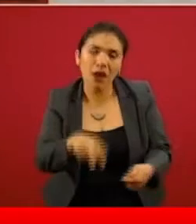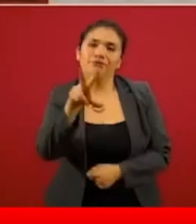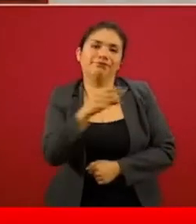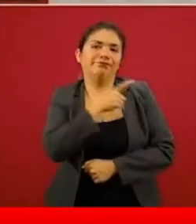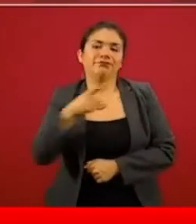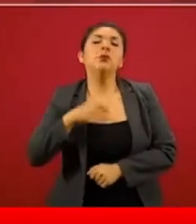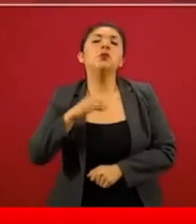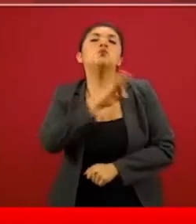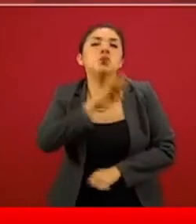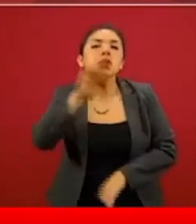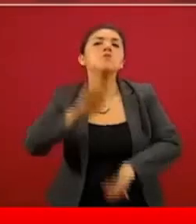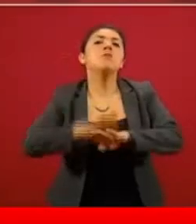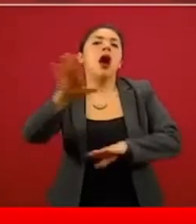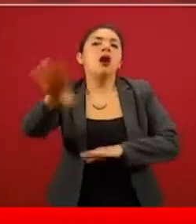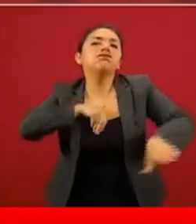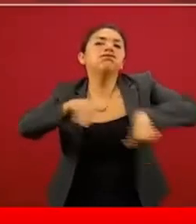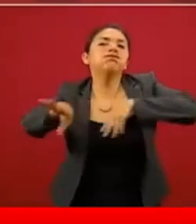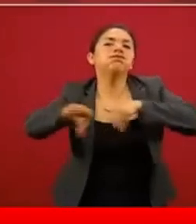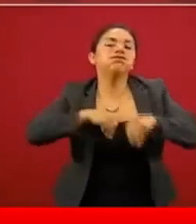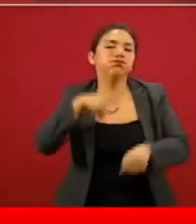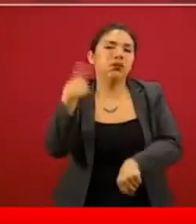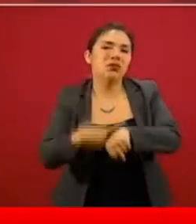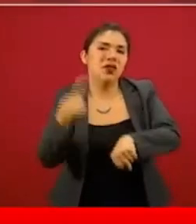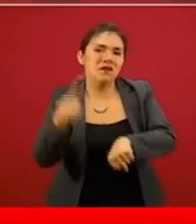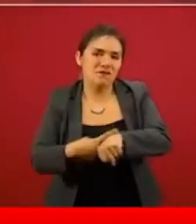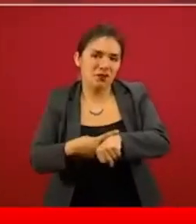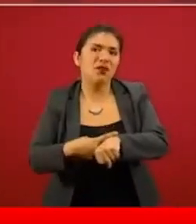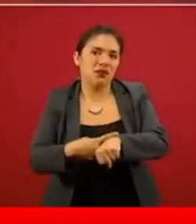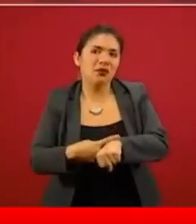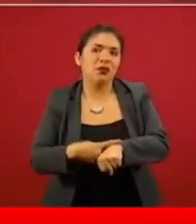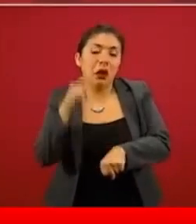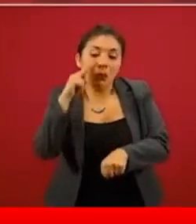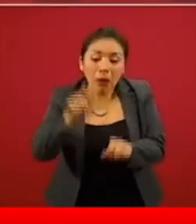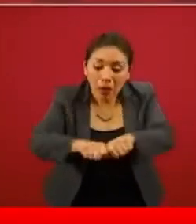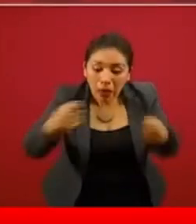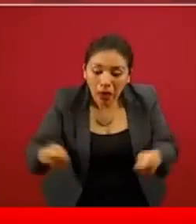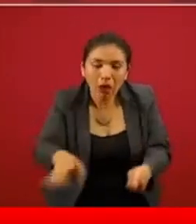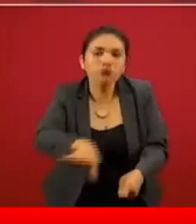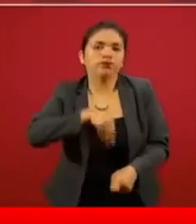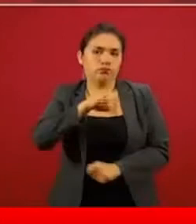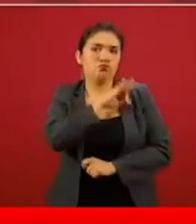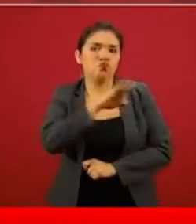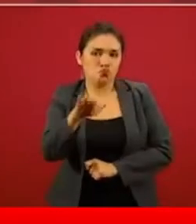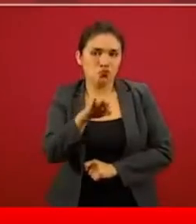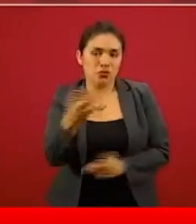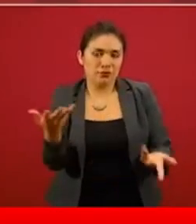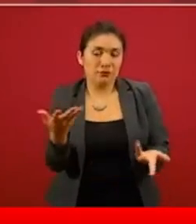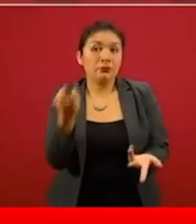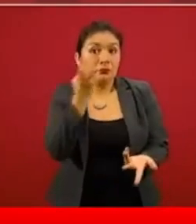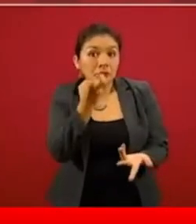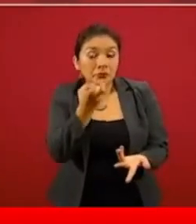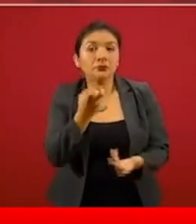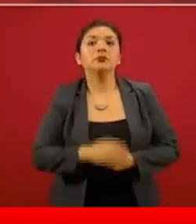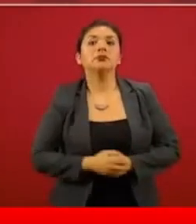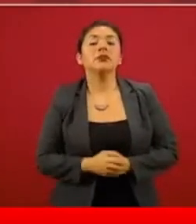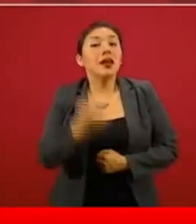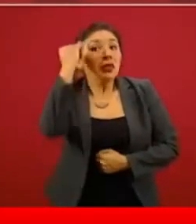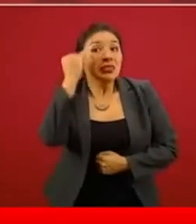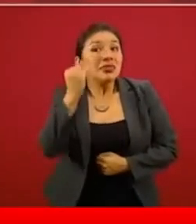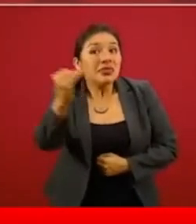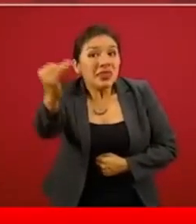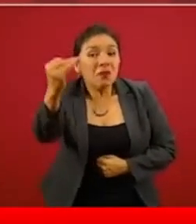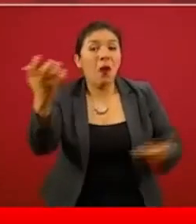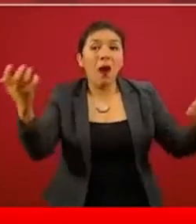aumentar el riesgo de contaminación precisamente hacia las personas que están cercanas. Ahora, ¿qué puede pasar en términos del tiempo de